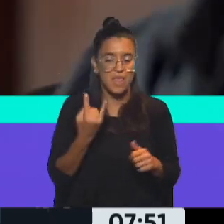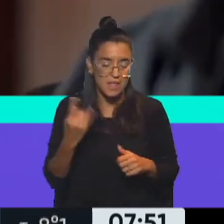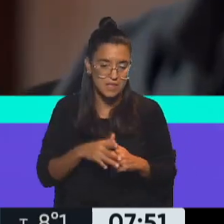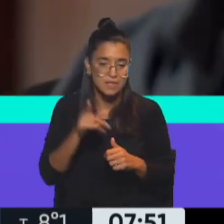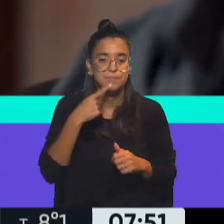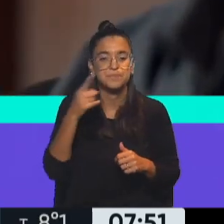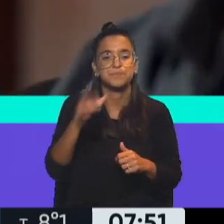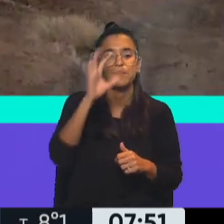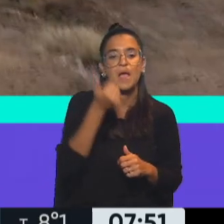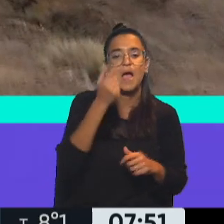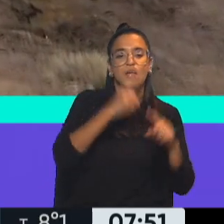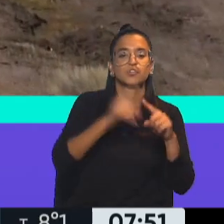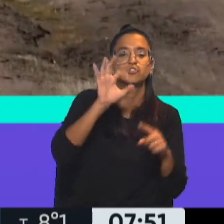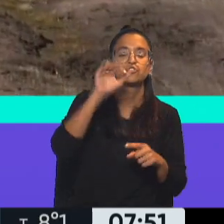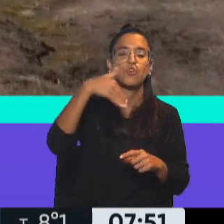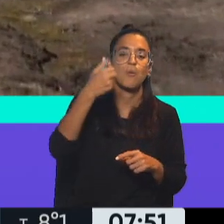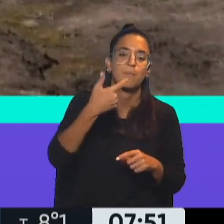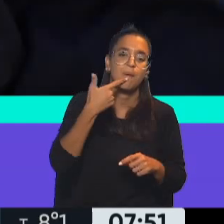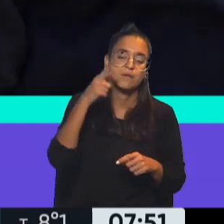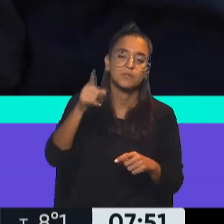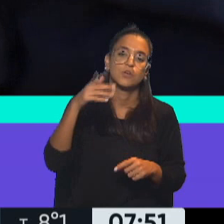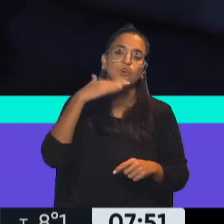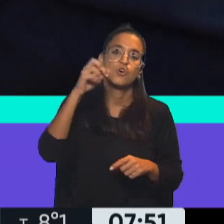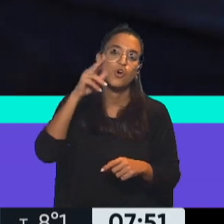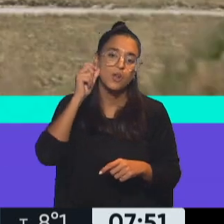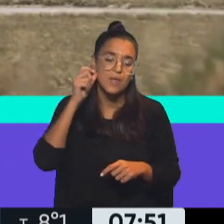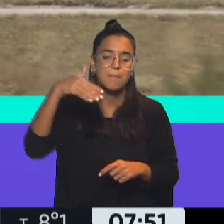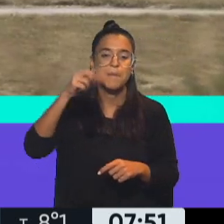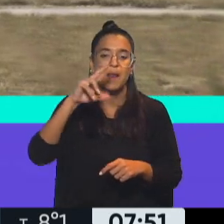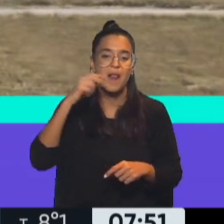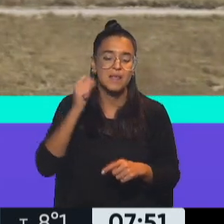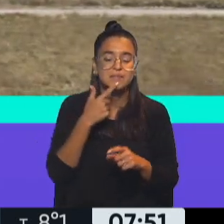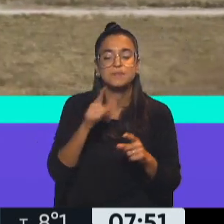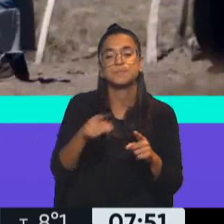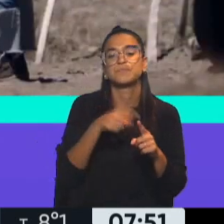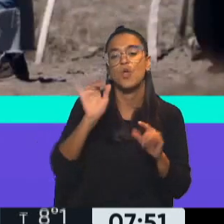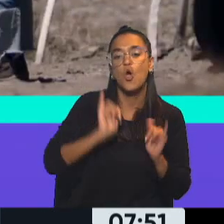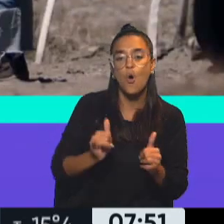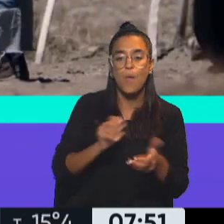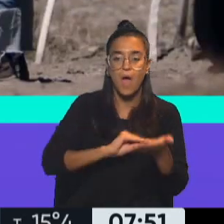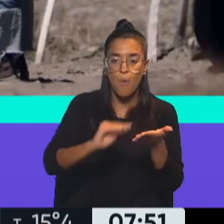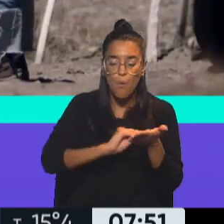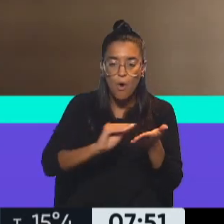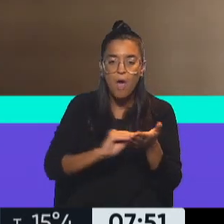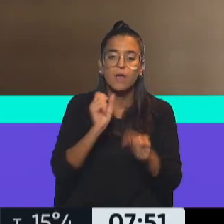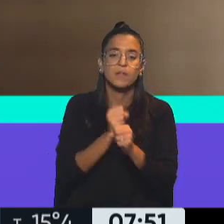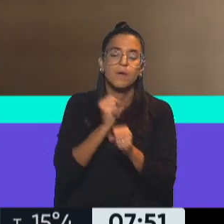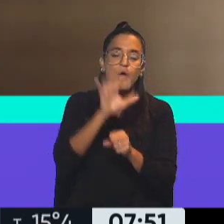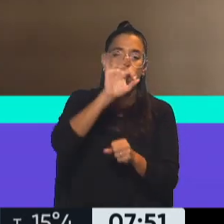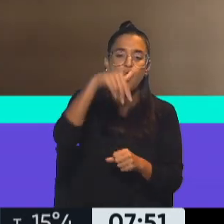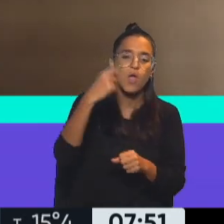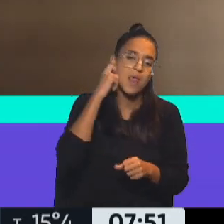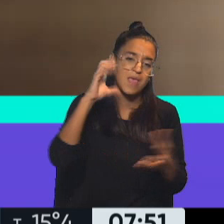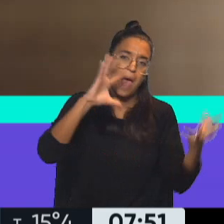Nos vamos para Axiomas, ahí está Jorge Marrales que tiene mucho que ver. Luz Cipriota es Isabela, una joven abogada que trabaja para una ONG